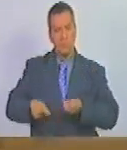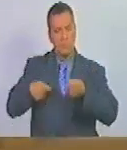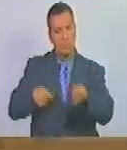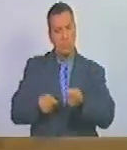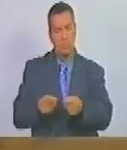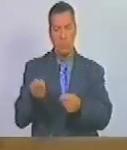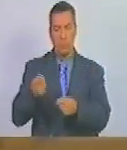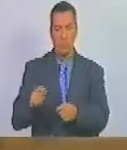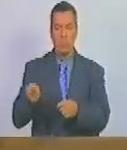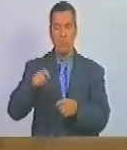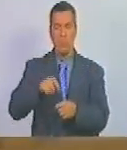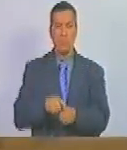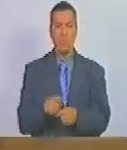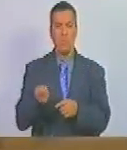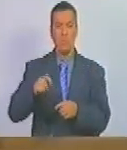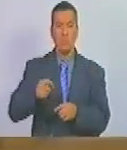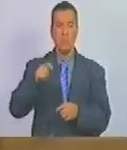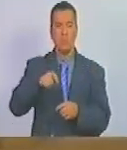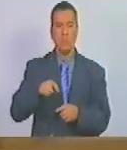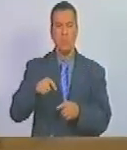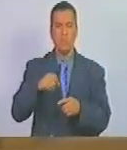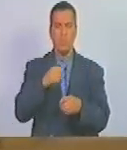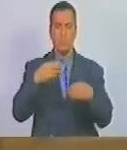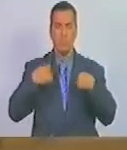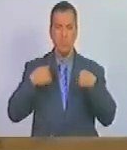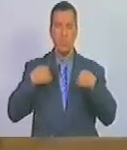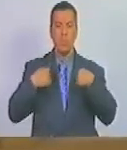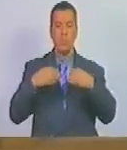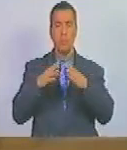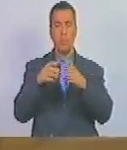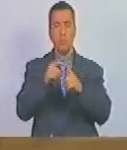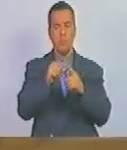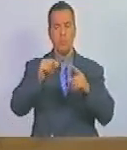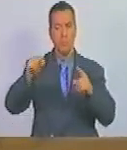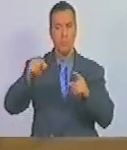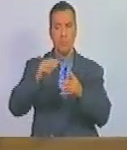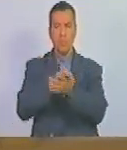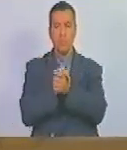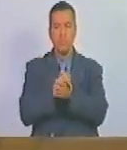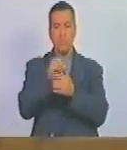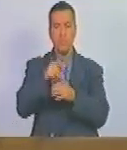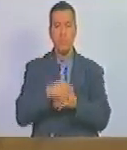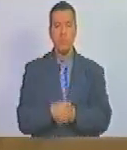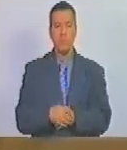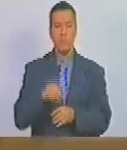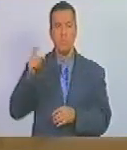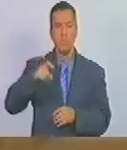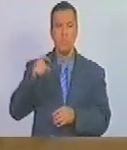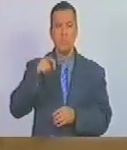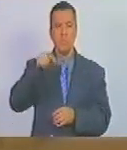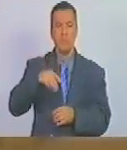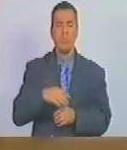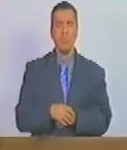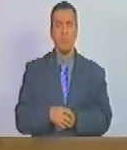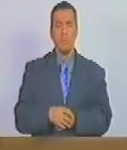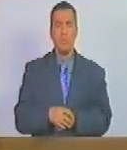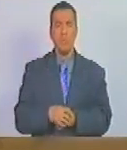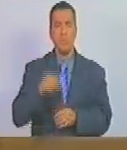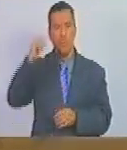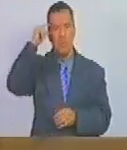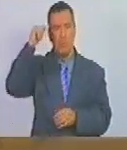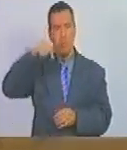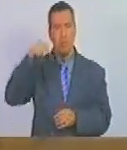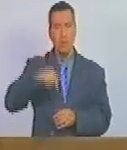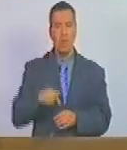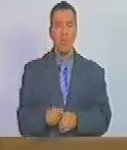más y más y más al sufrido pueblo palestino por eso compatriota necesitamos hoy más